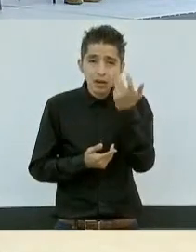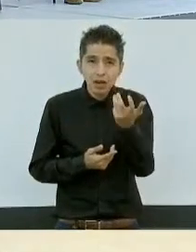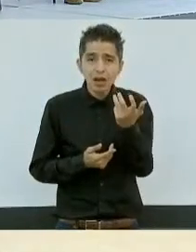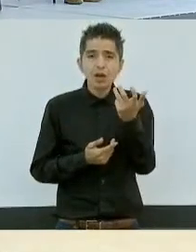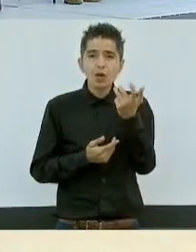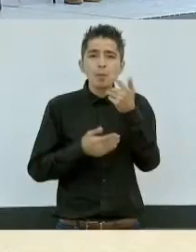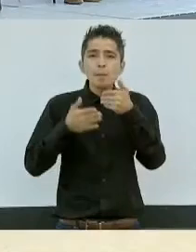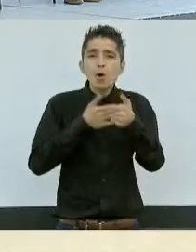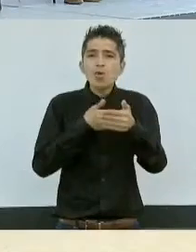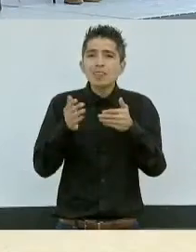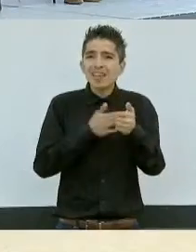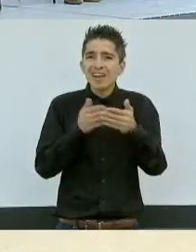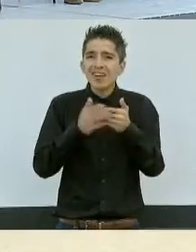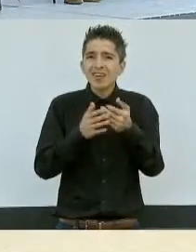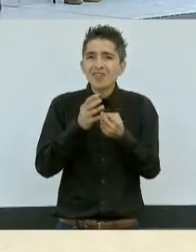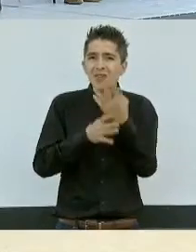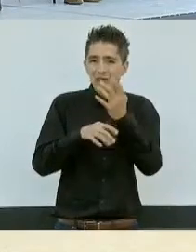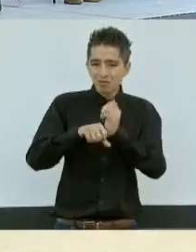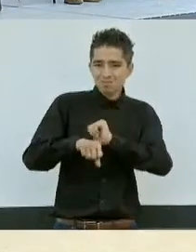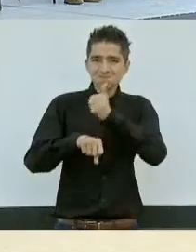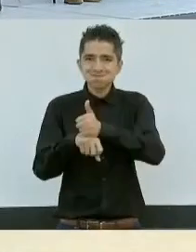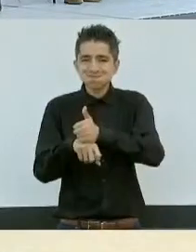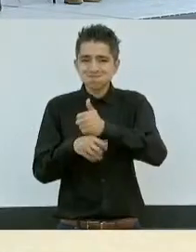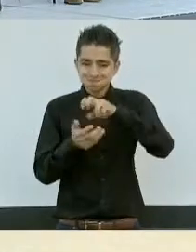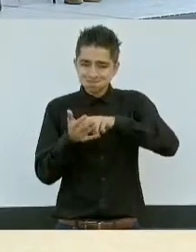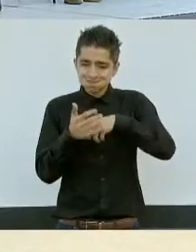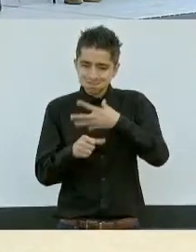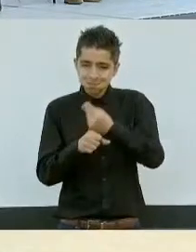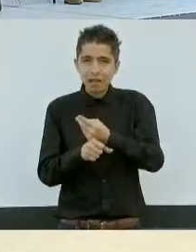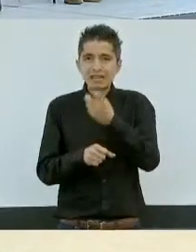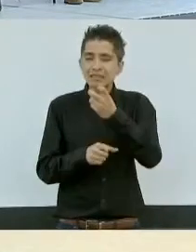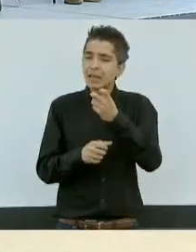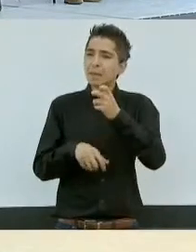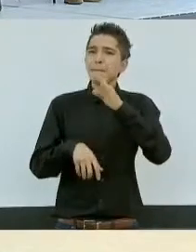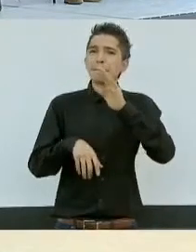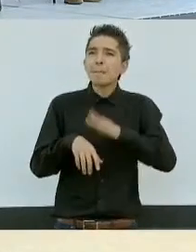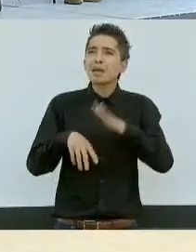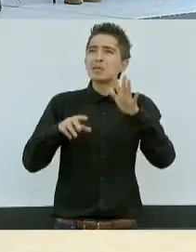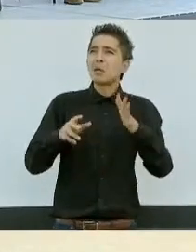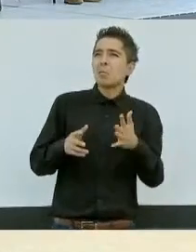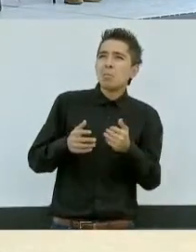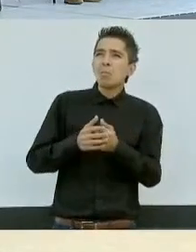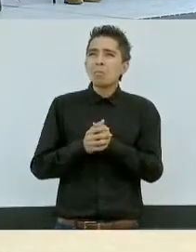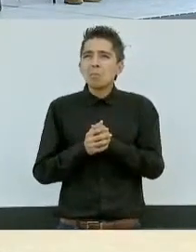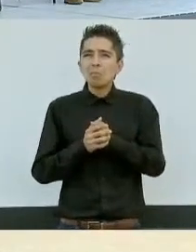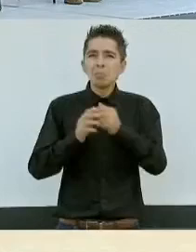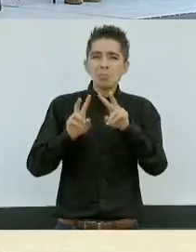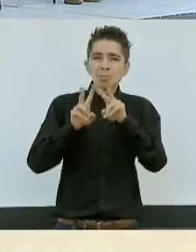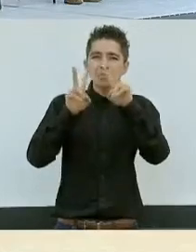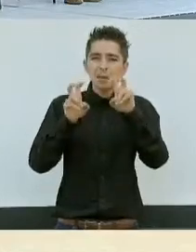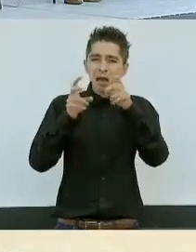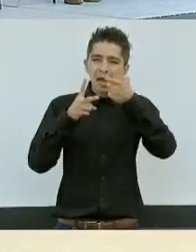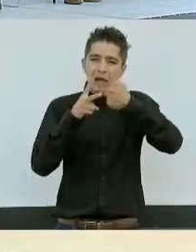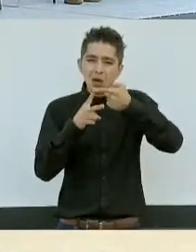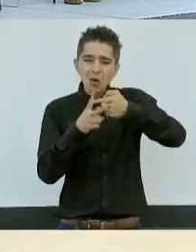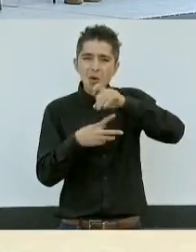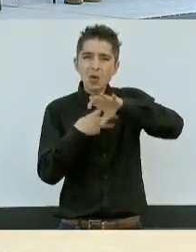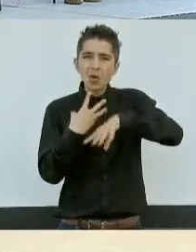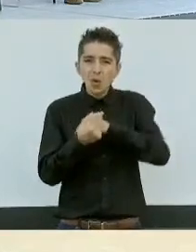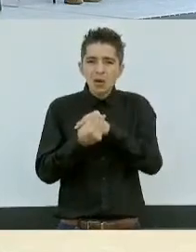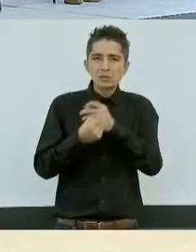modelo lo que resulte de esto, más allá del tema económico, del tema